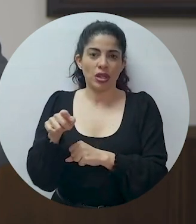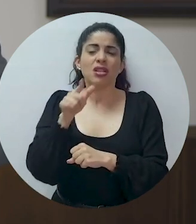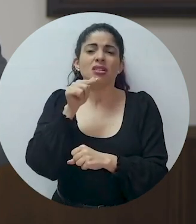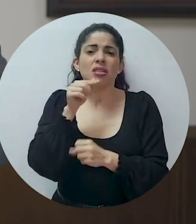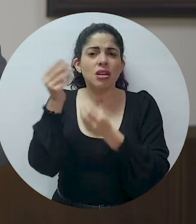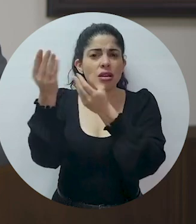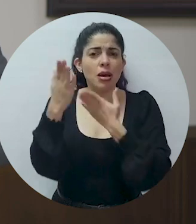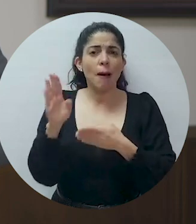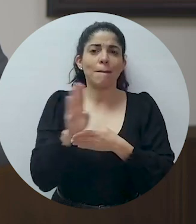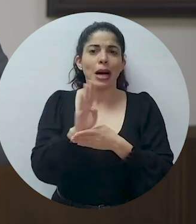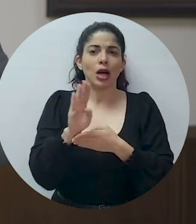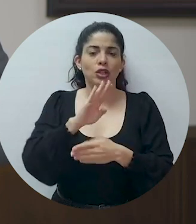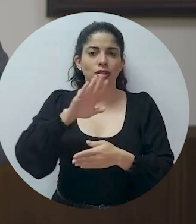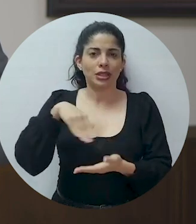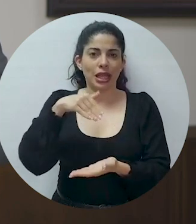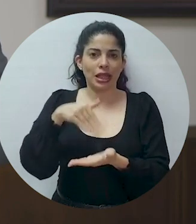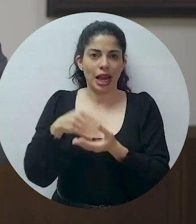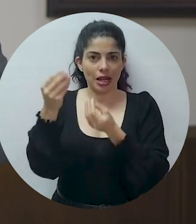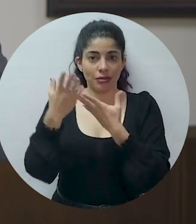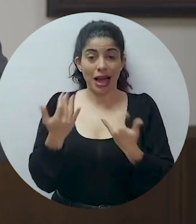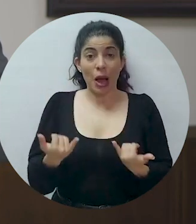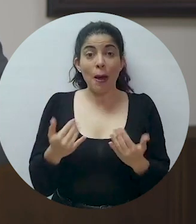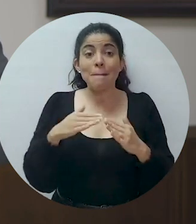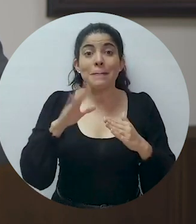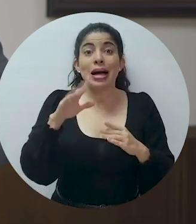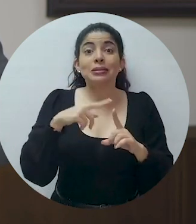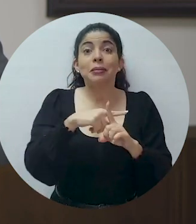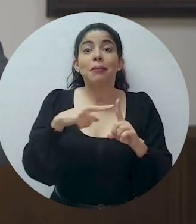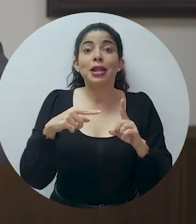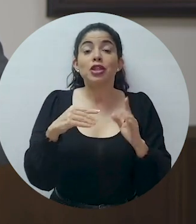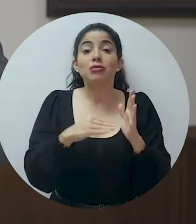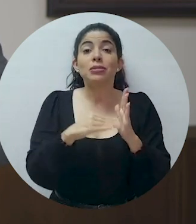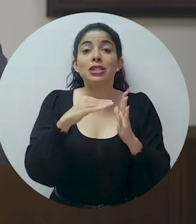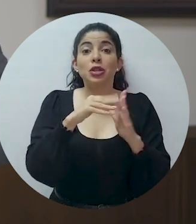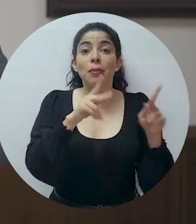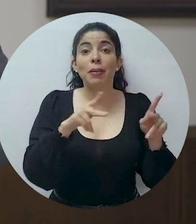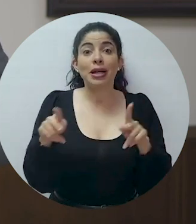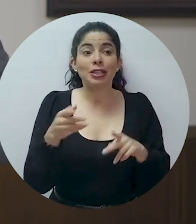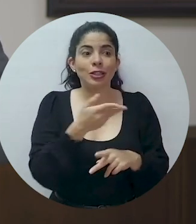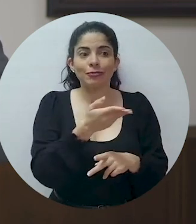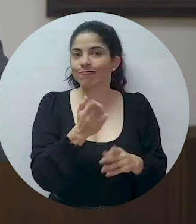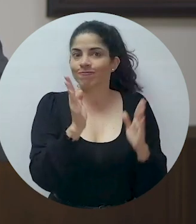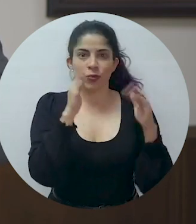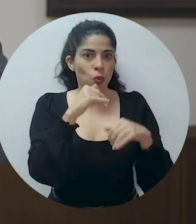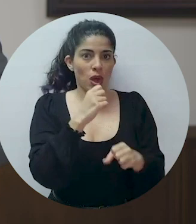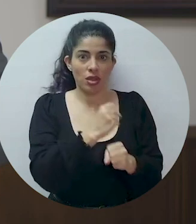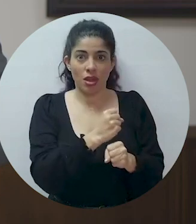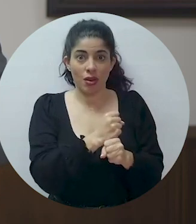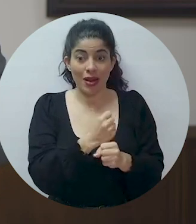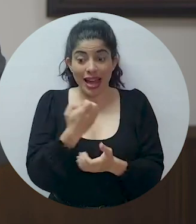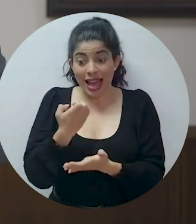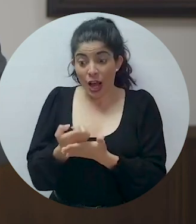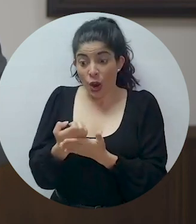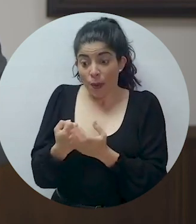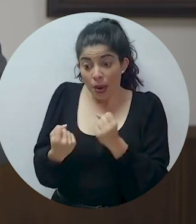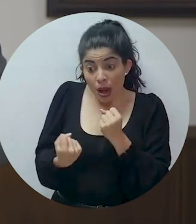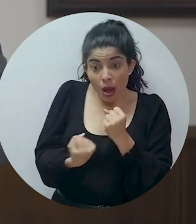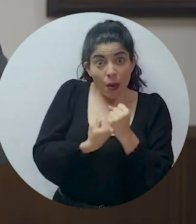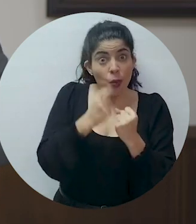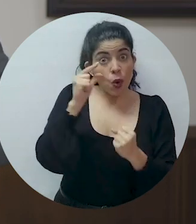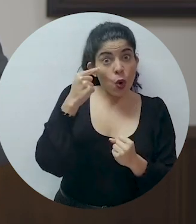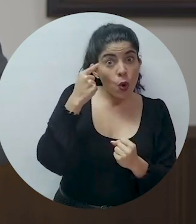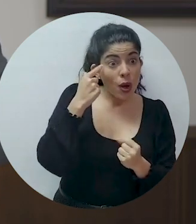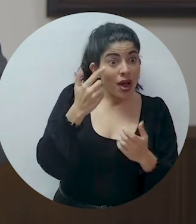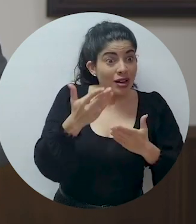según el Banco Central. Tenemos más de medio millón de personas desempleadas y los ingresos que sostienen al